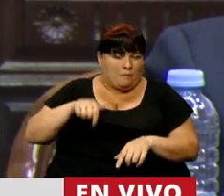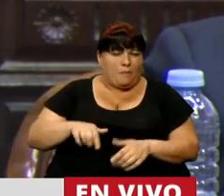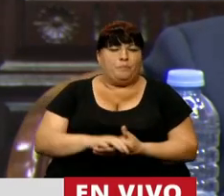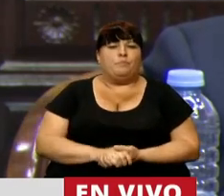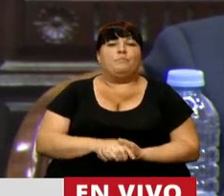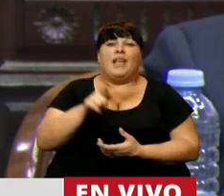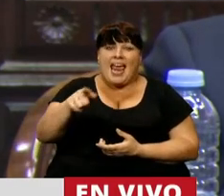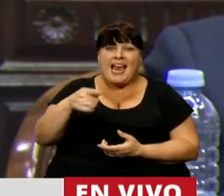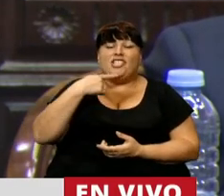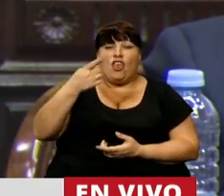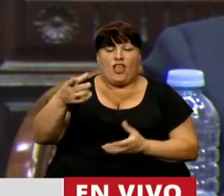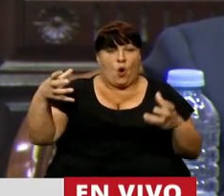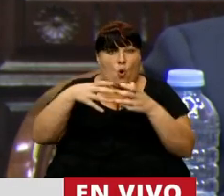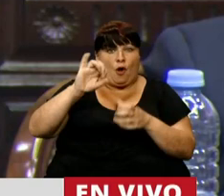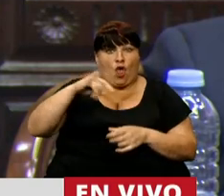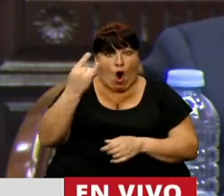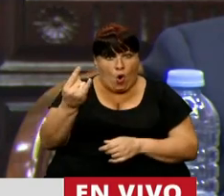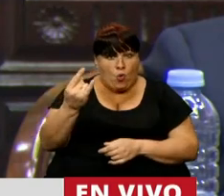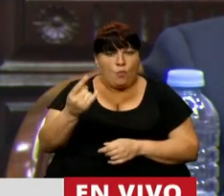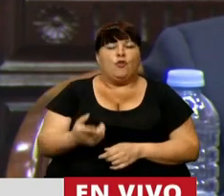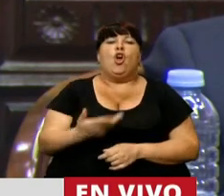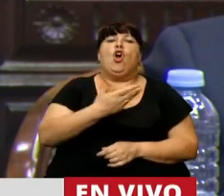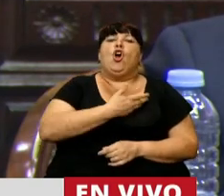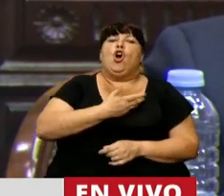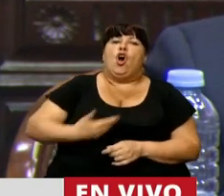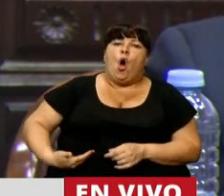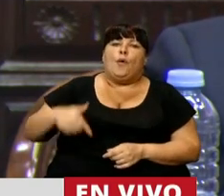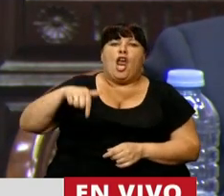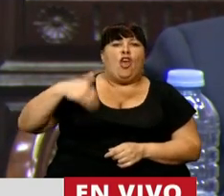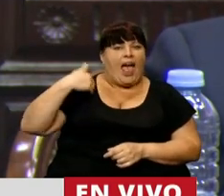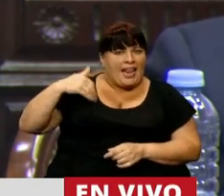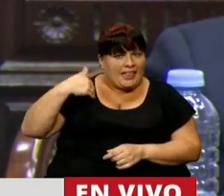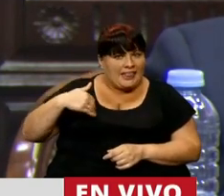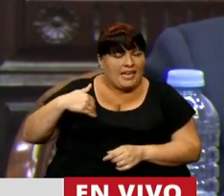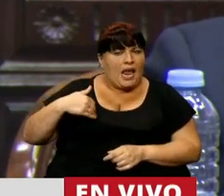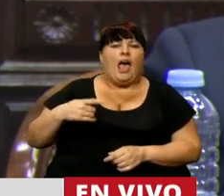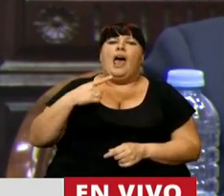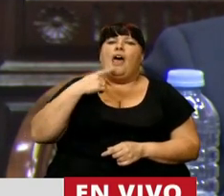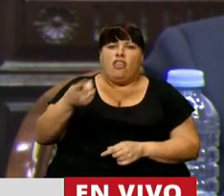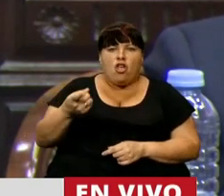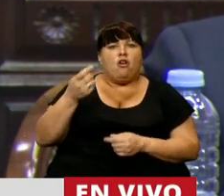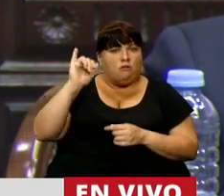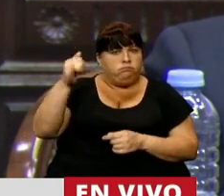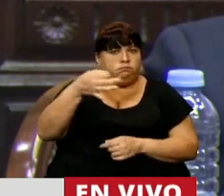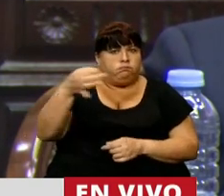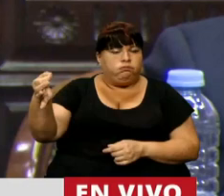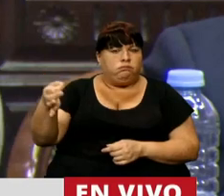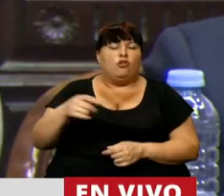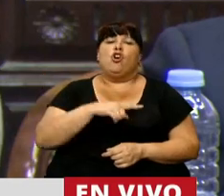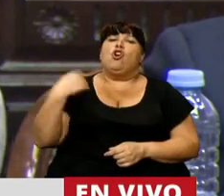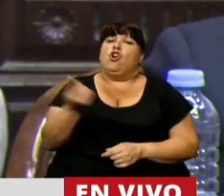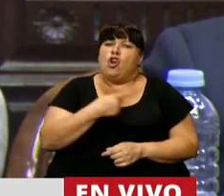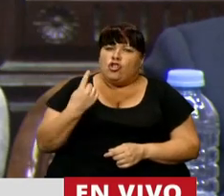declaración de la misión, el Gobierno de la Nación manifestó su aprobación y